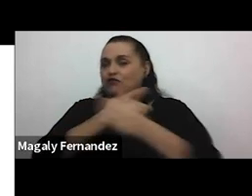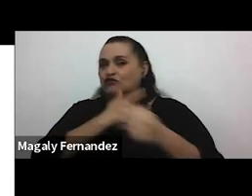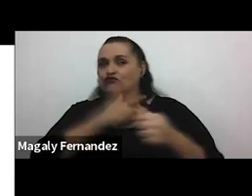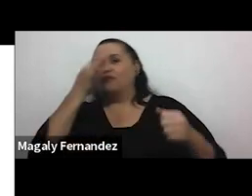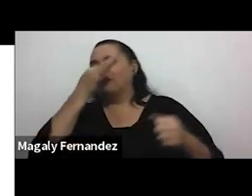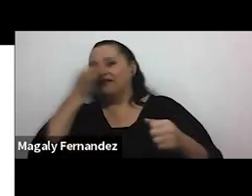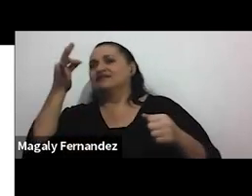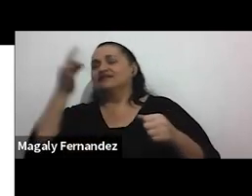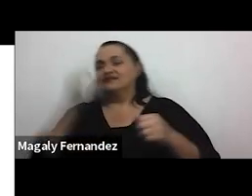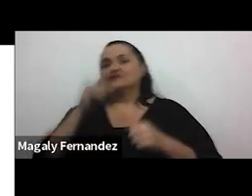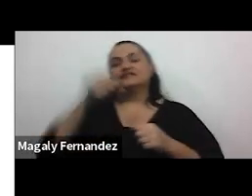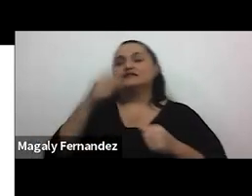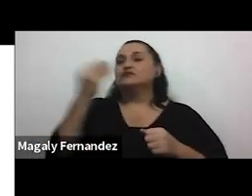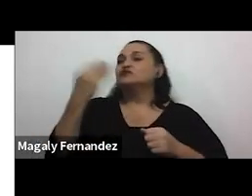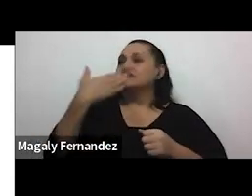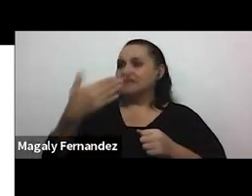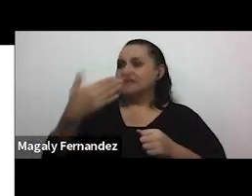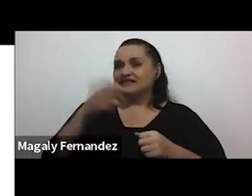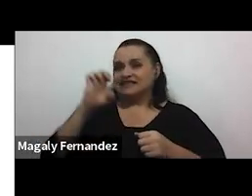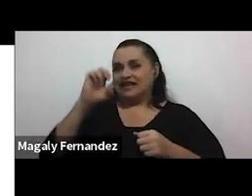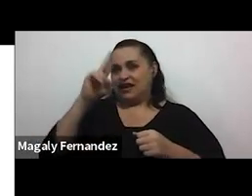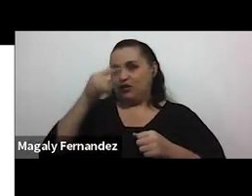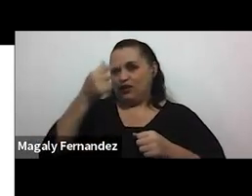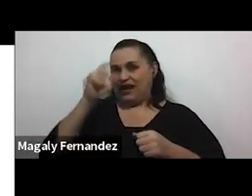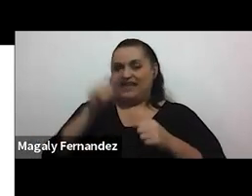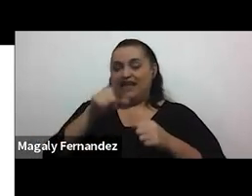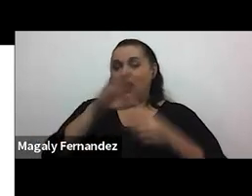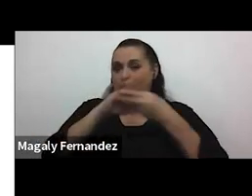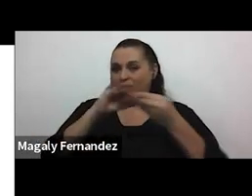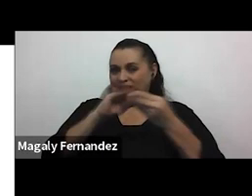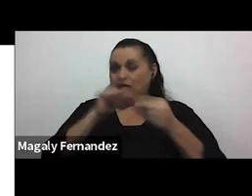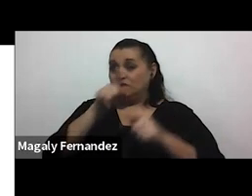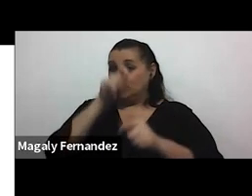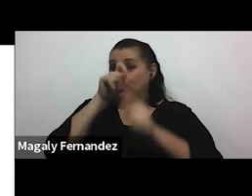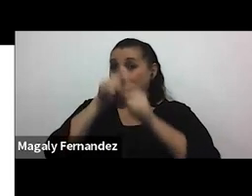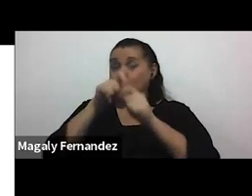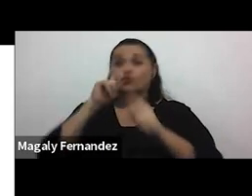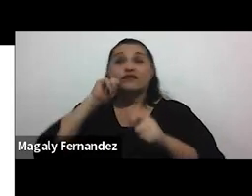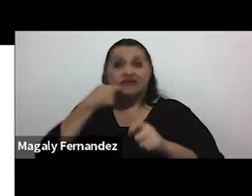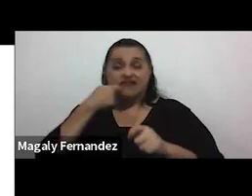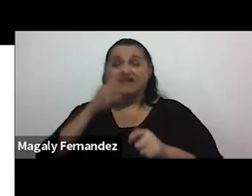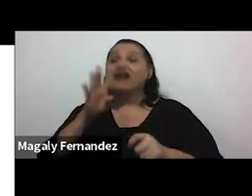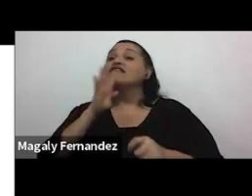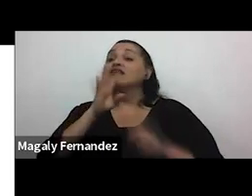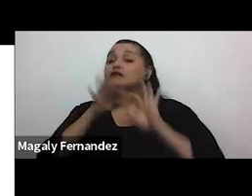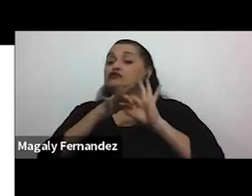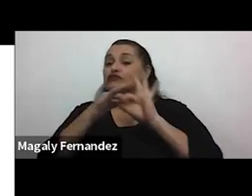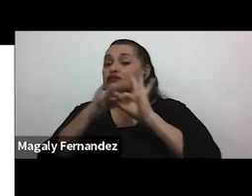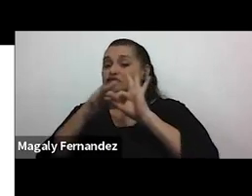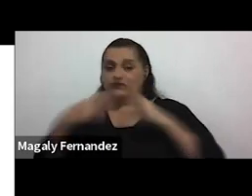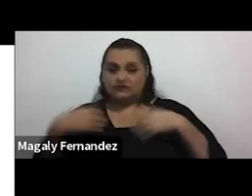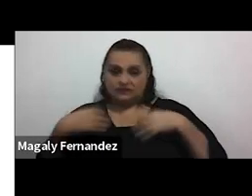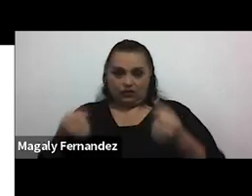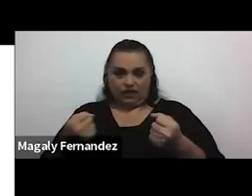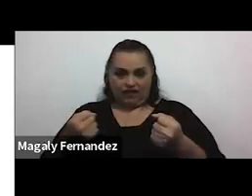muchísimas gracias Eugenia por este comentario creo que hacen un punto clave cuando hablamos de relaciones saludables y